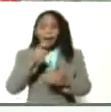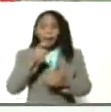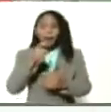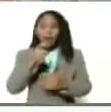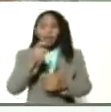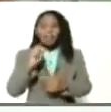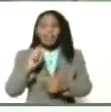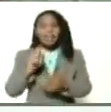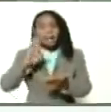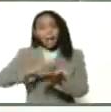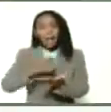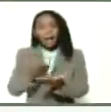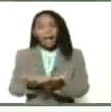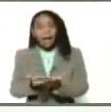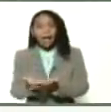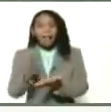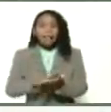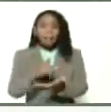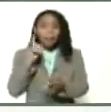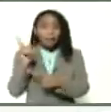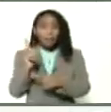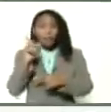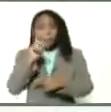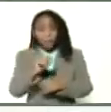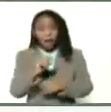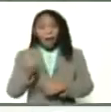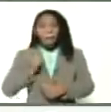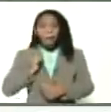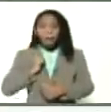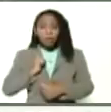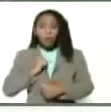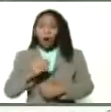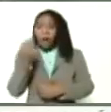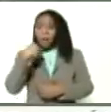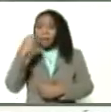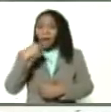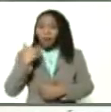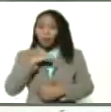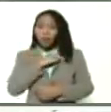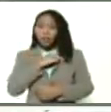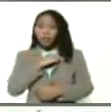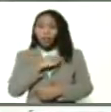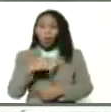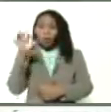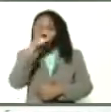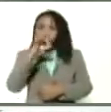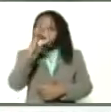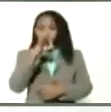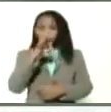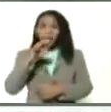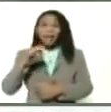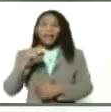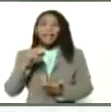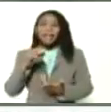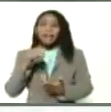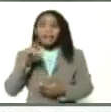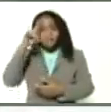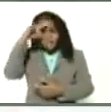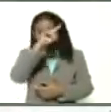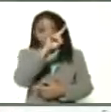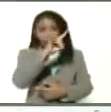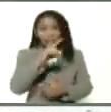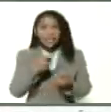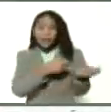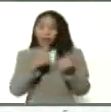y no solamente eso, presidente, sino también lo aprovechamos para alimentar a nuestros cerdos, nuestras reces y obviamente llevarlo